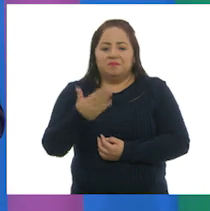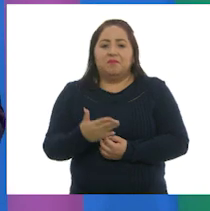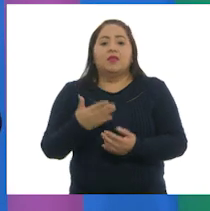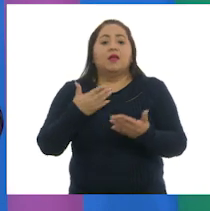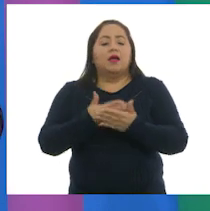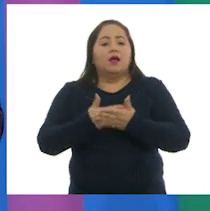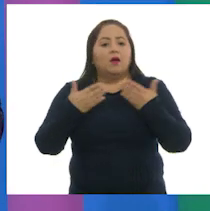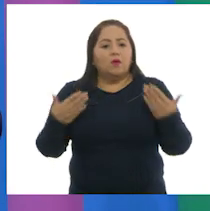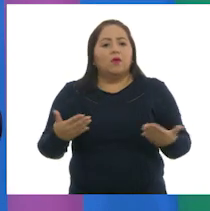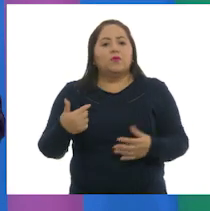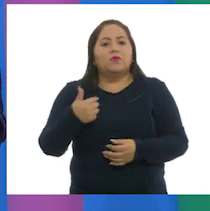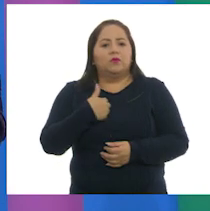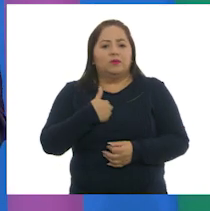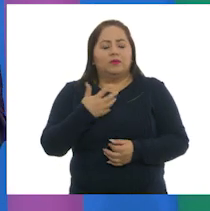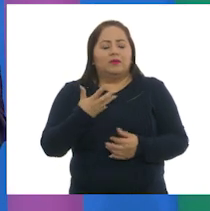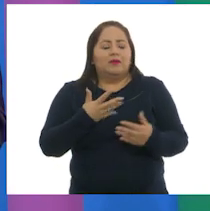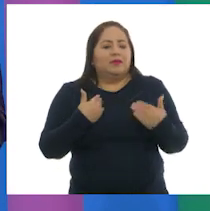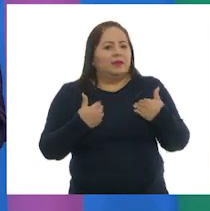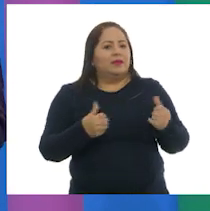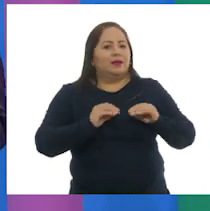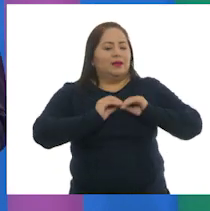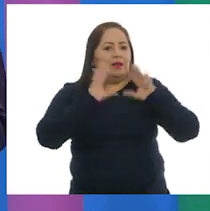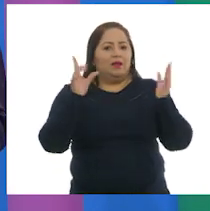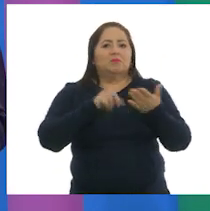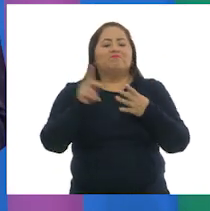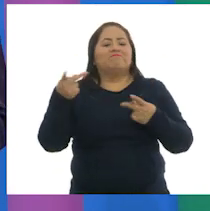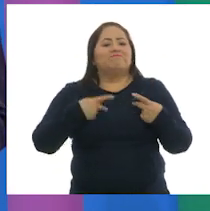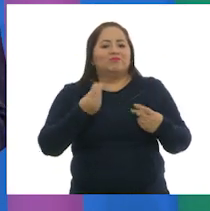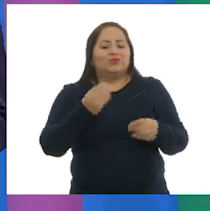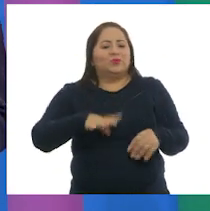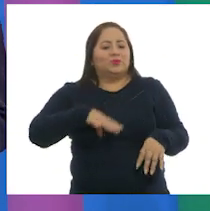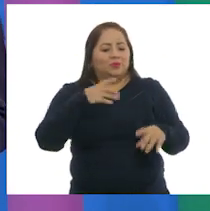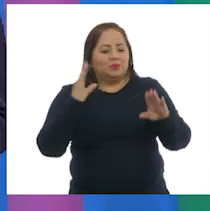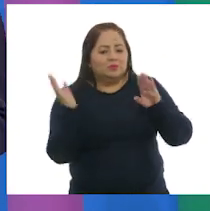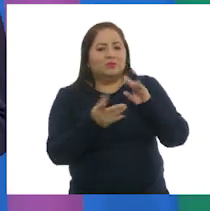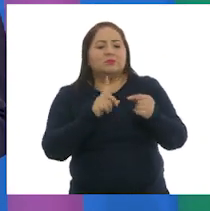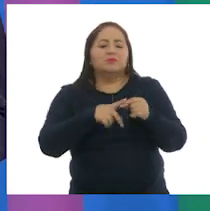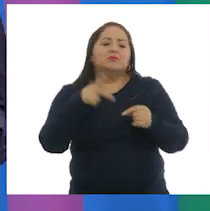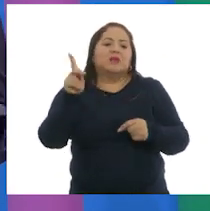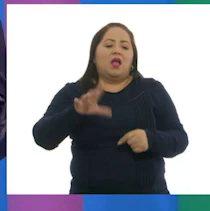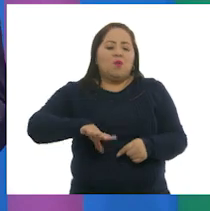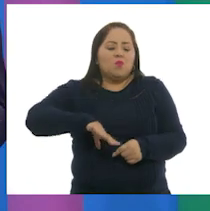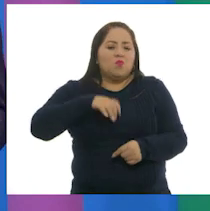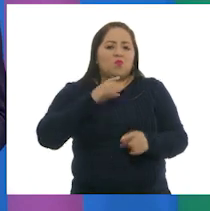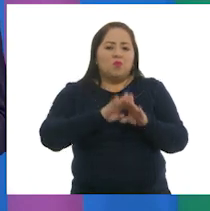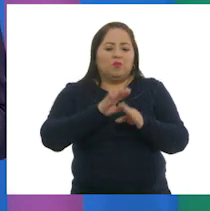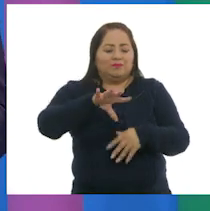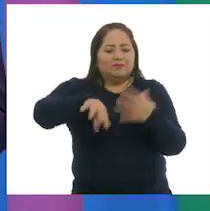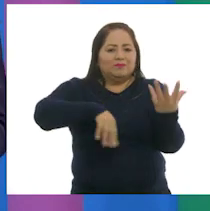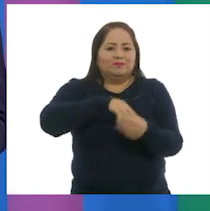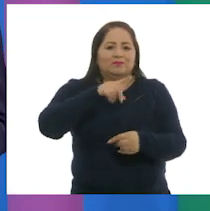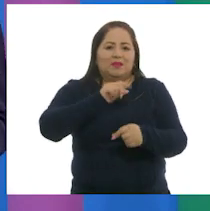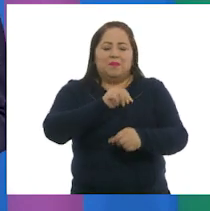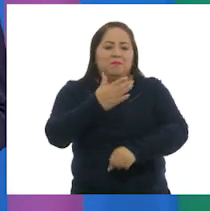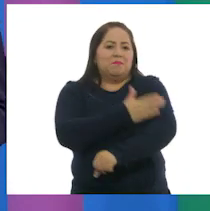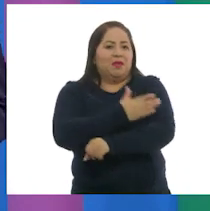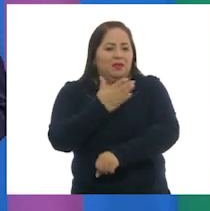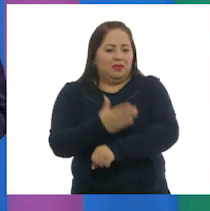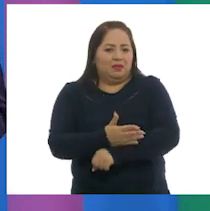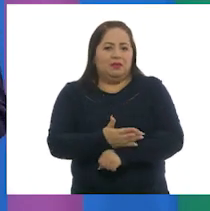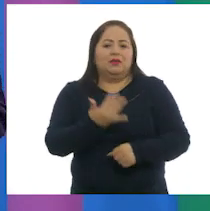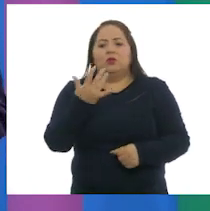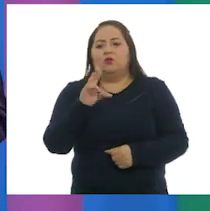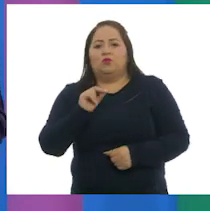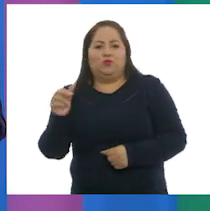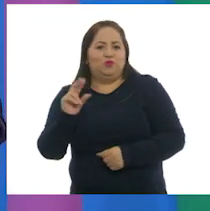Ahora tengo muy claro que la explotación forestal es la actividad encargada de aprovechar los recursos maderables y